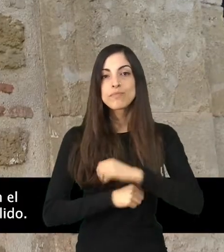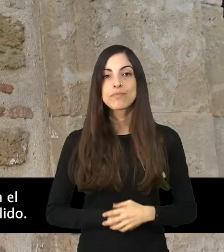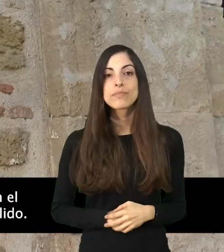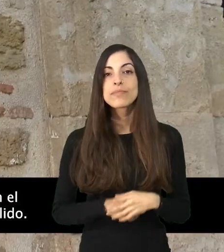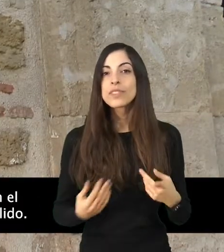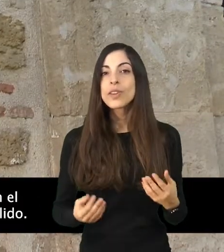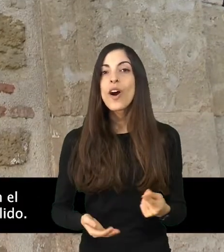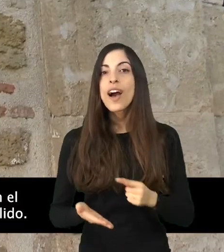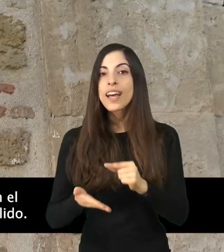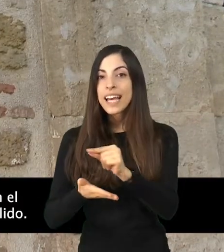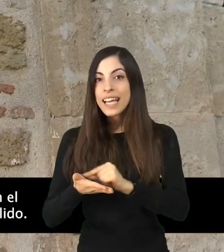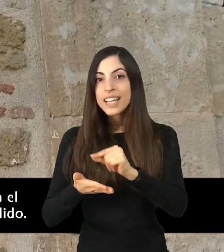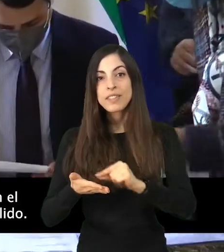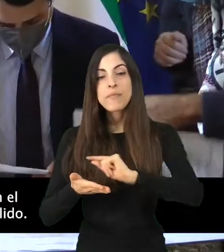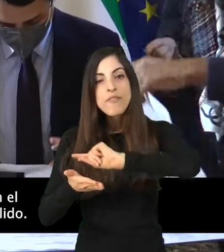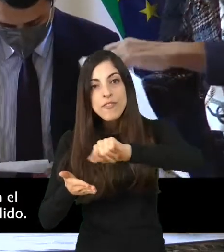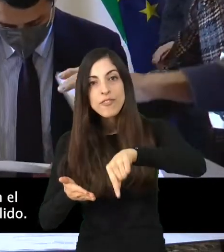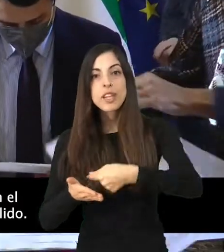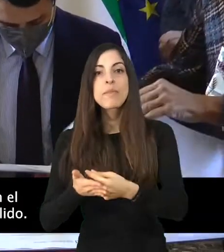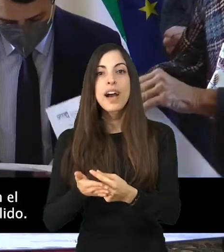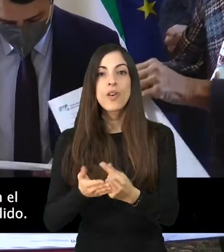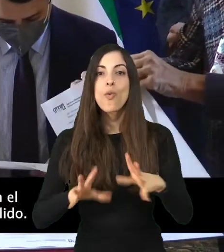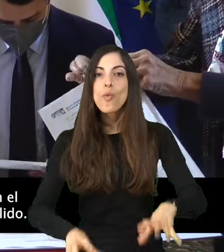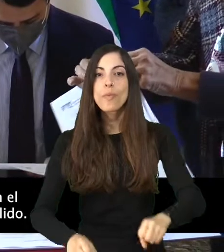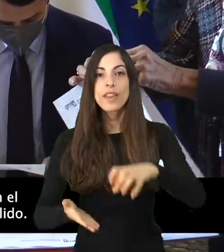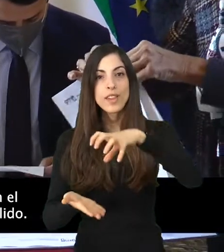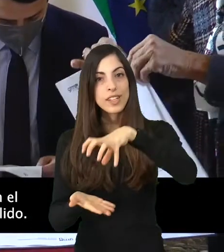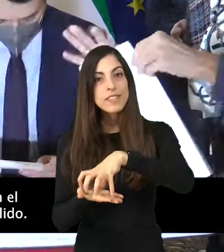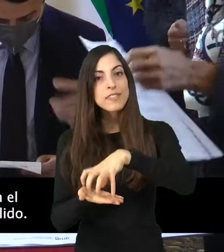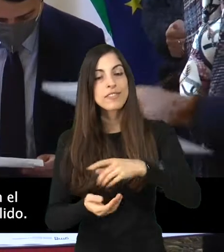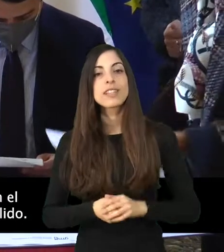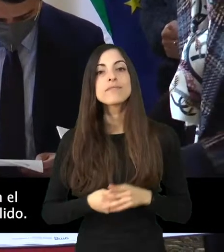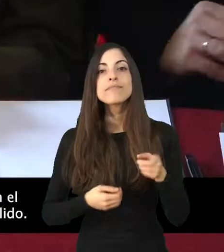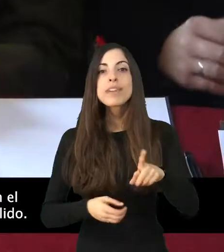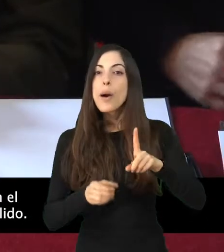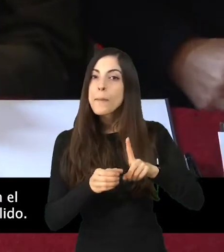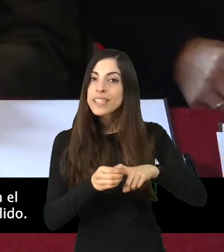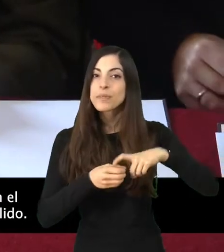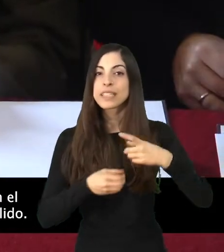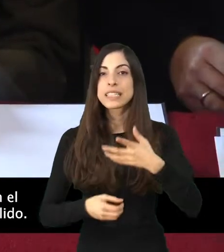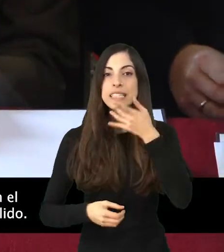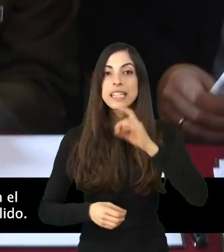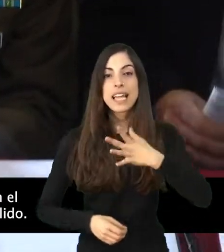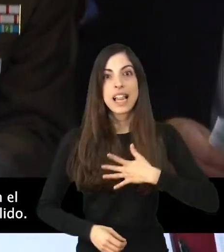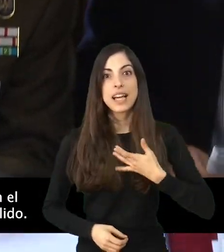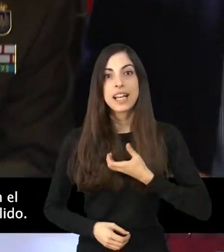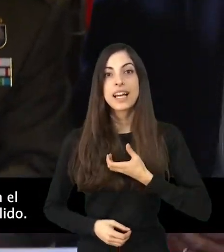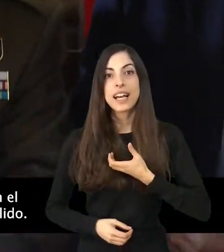Se trata de la firma del acta de ocupación del edificio en el que ha participado el alcalde de Córdoba, José María Bellido.